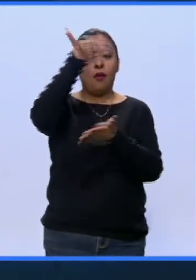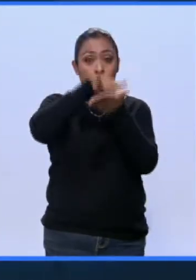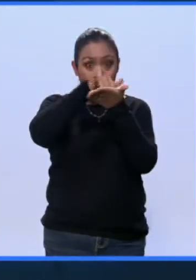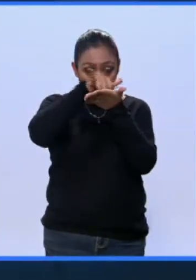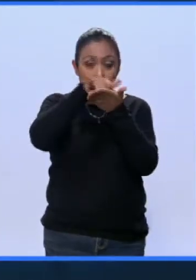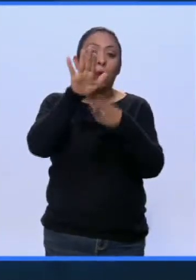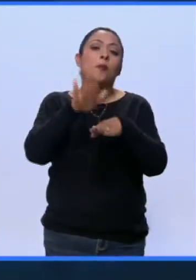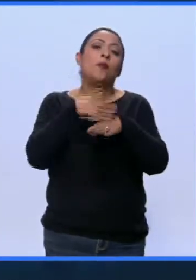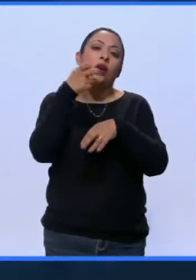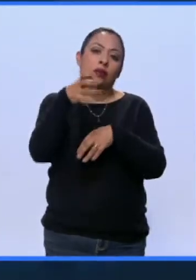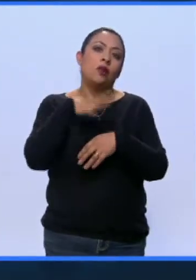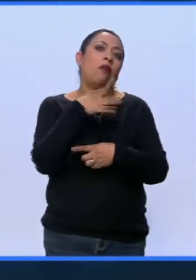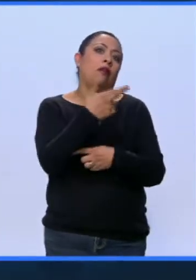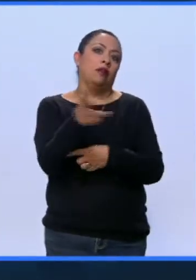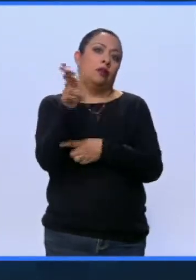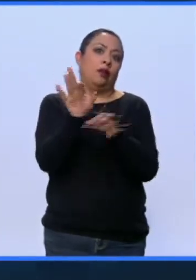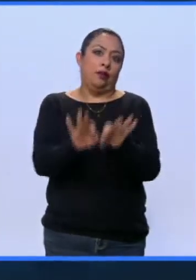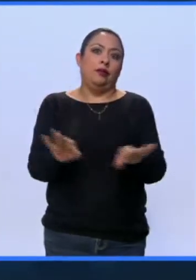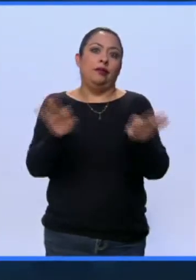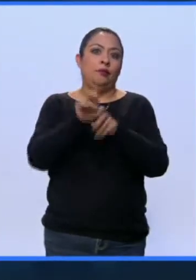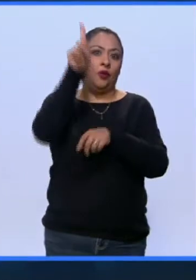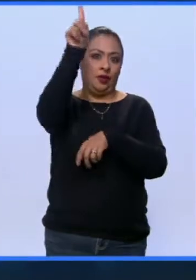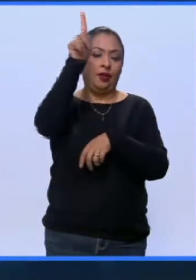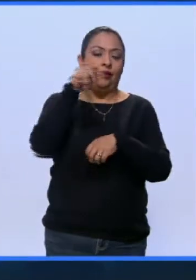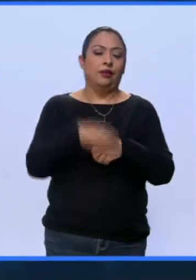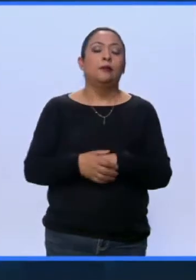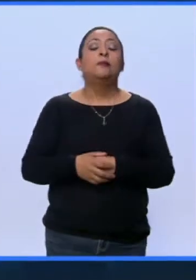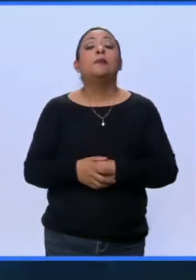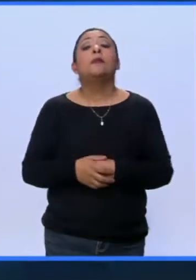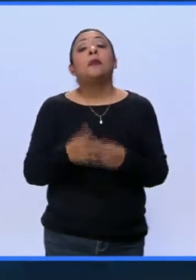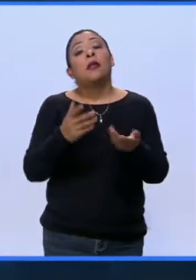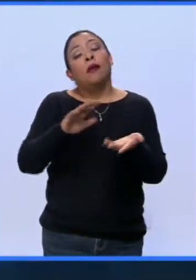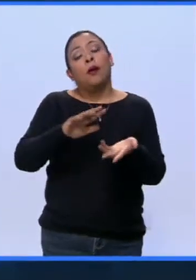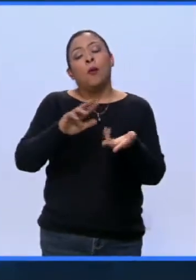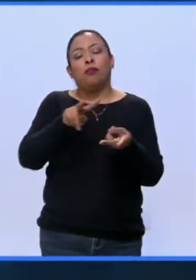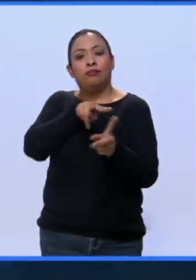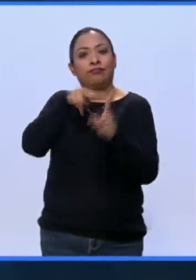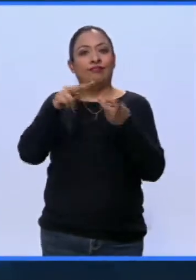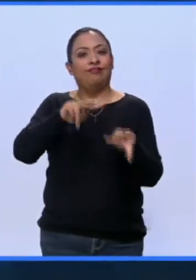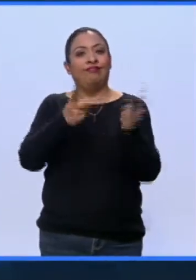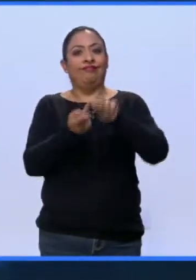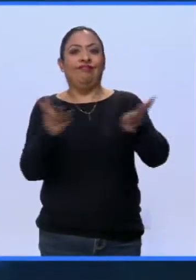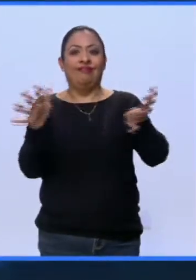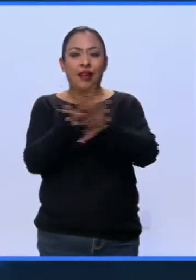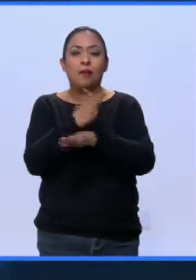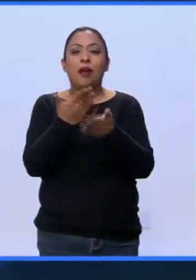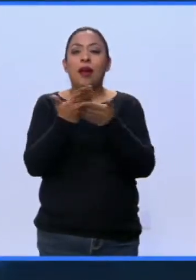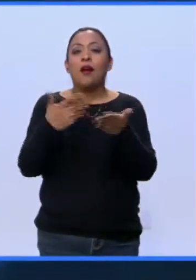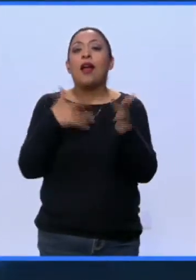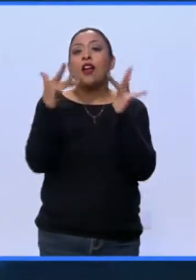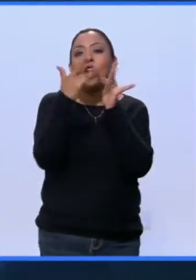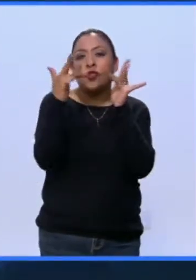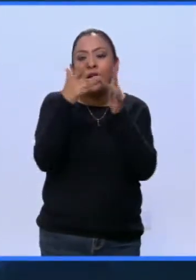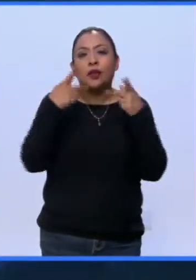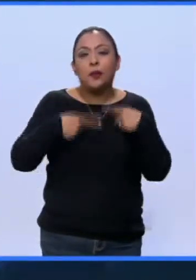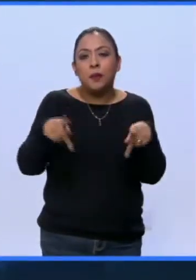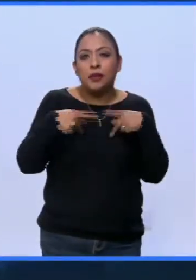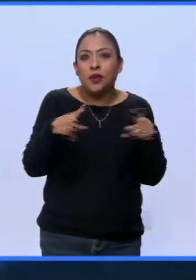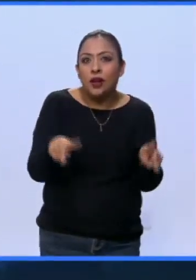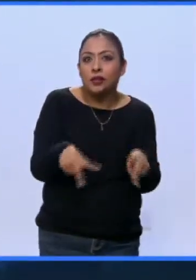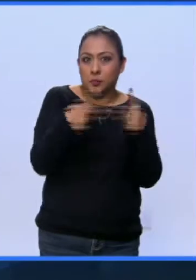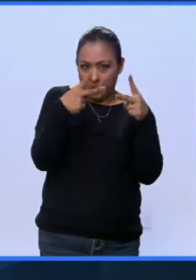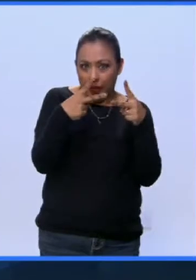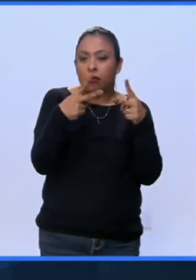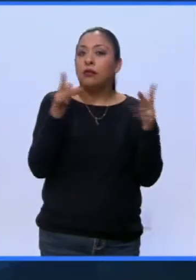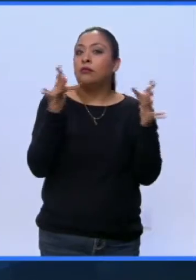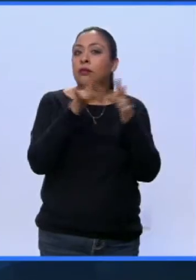eso hay grandes restaurantes allá, ¿no? Y, además, darle esta vuelta, este giro, me encanta que también están haciendo este contacto con proveedores, porque también